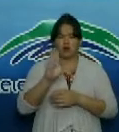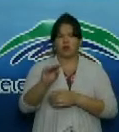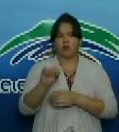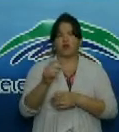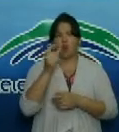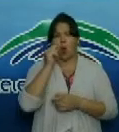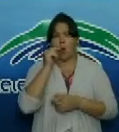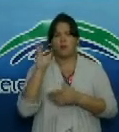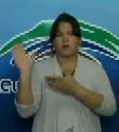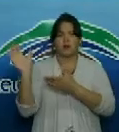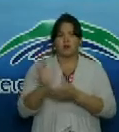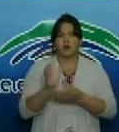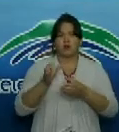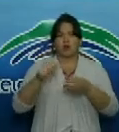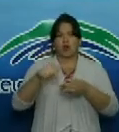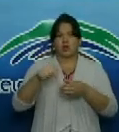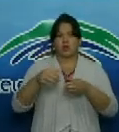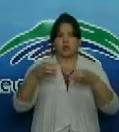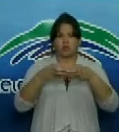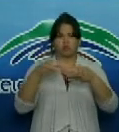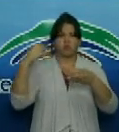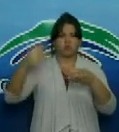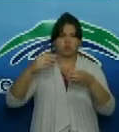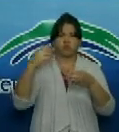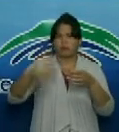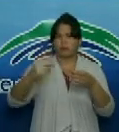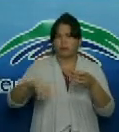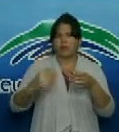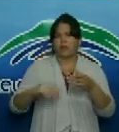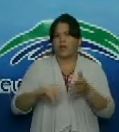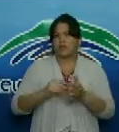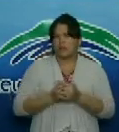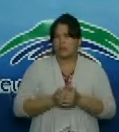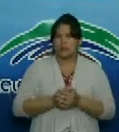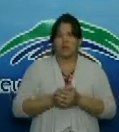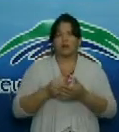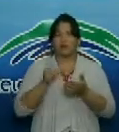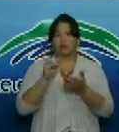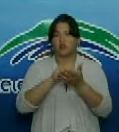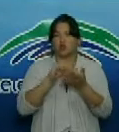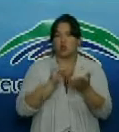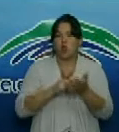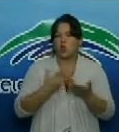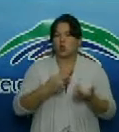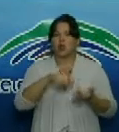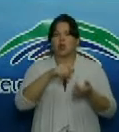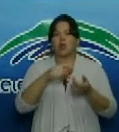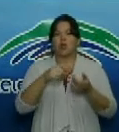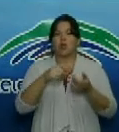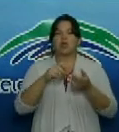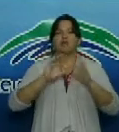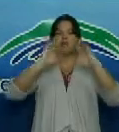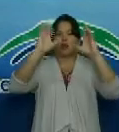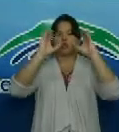regresó este miércoles a los entrenamientos del San Pablo Burgos de la Liga Endesa o Española de Baloncesto Rivero no pisaba